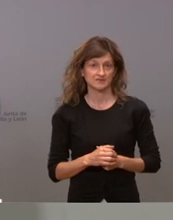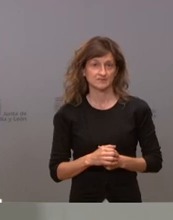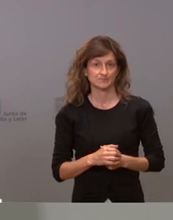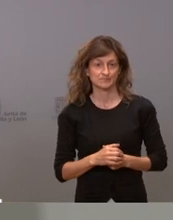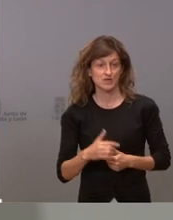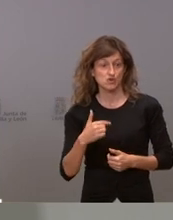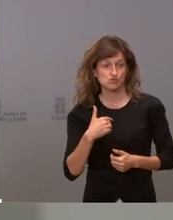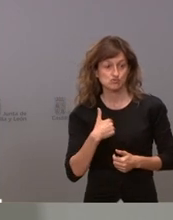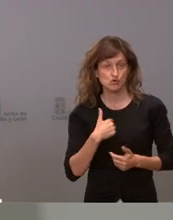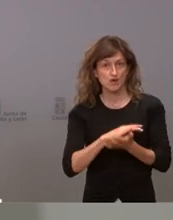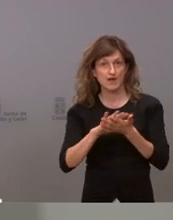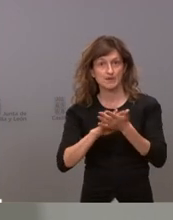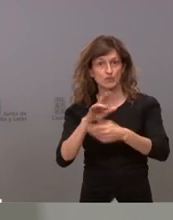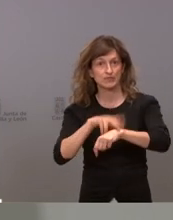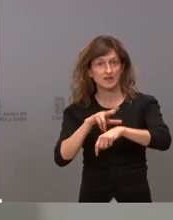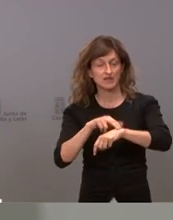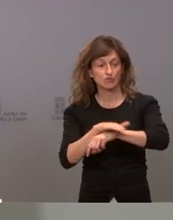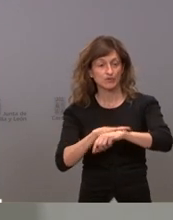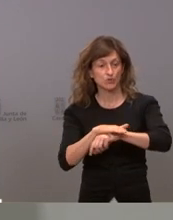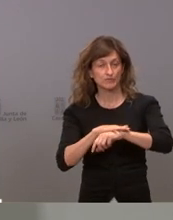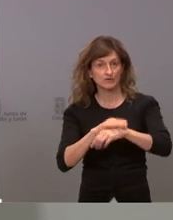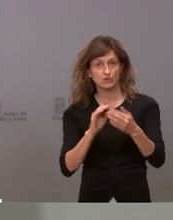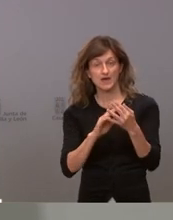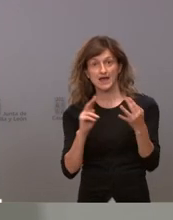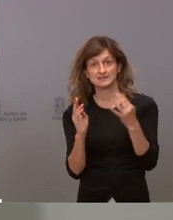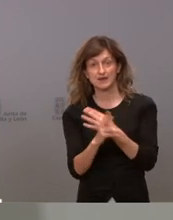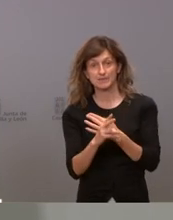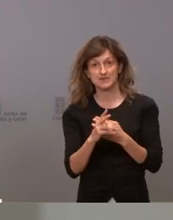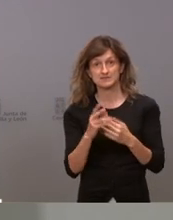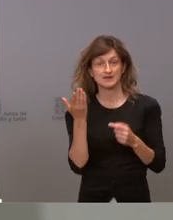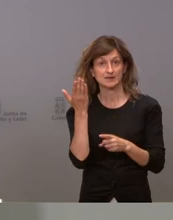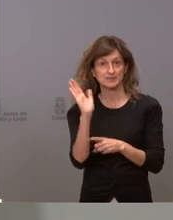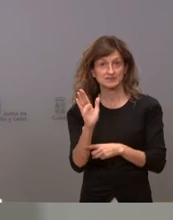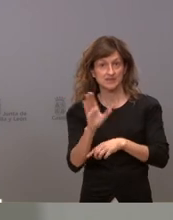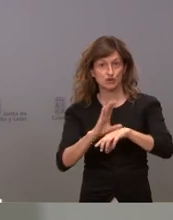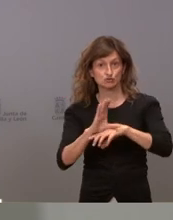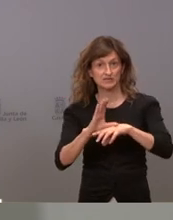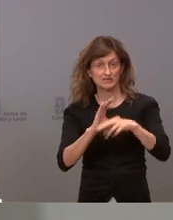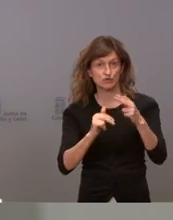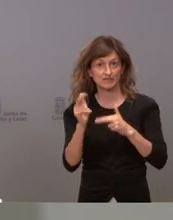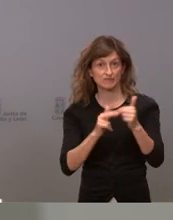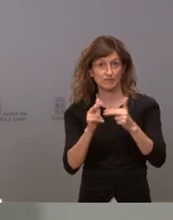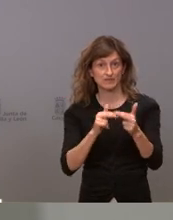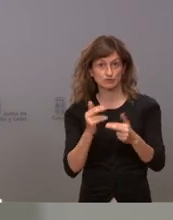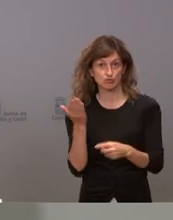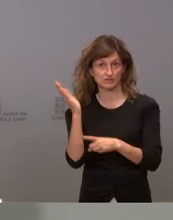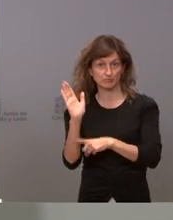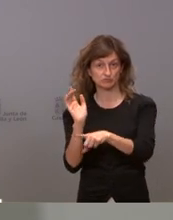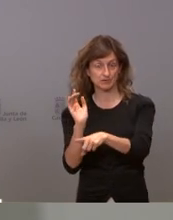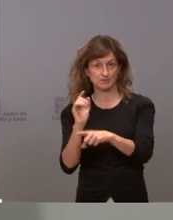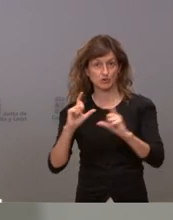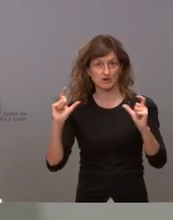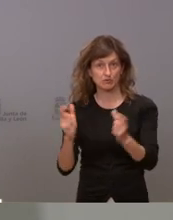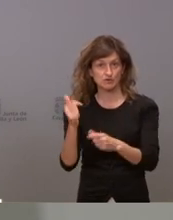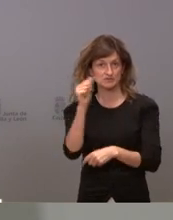Nosotros hablamos con el delegado del gobierno a través de nuestro representante en el CECOPI que es el consejero de Fomento como usted bien sabe que se reúnen todas las